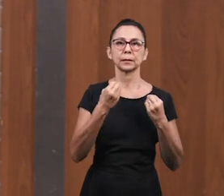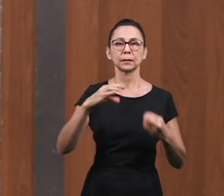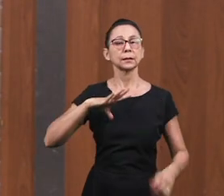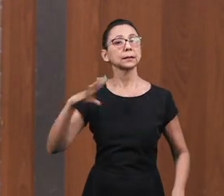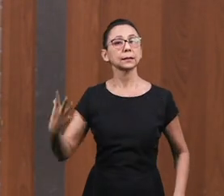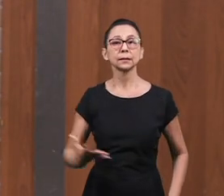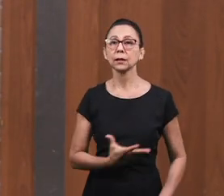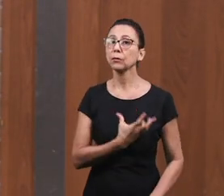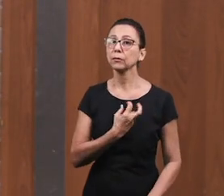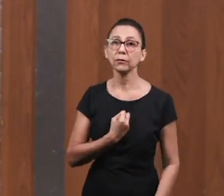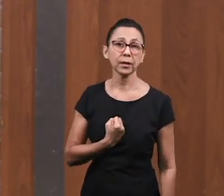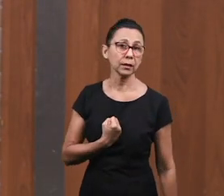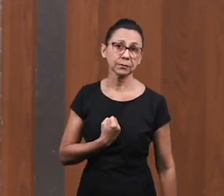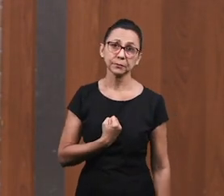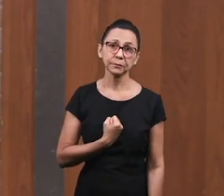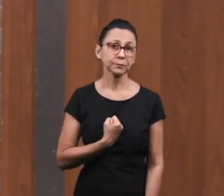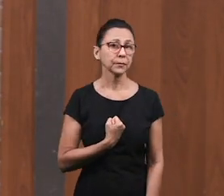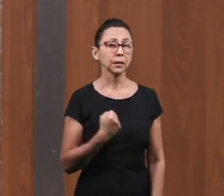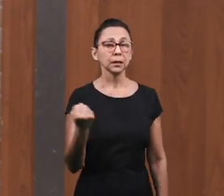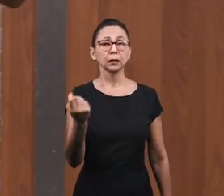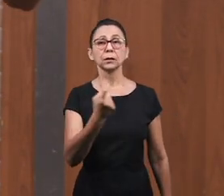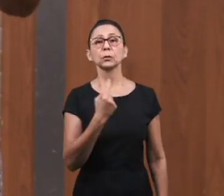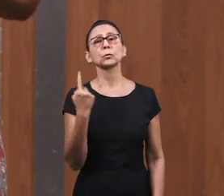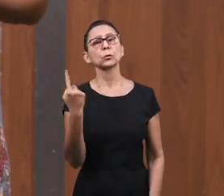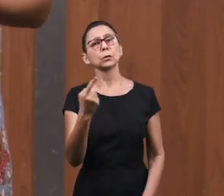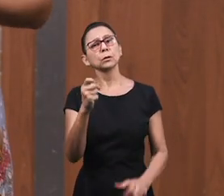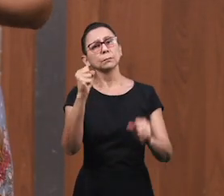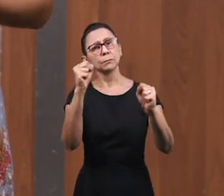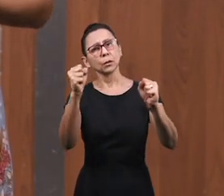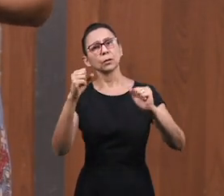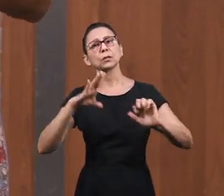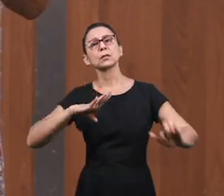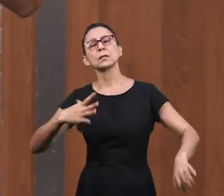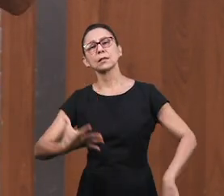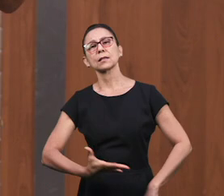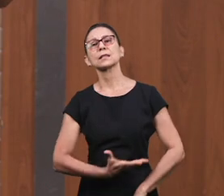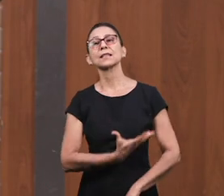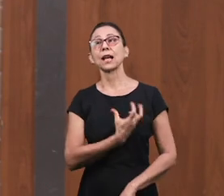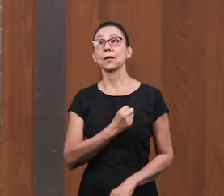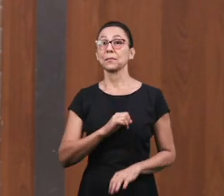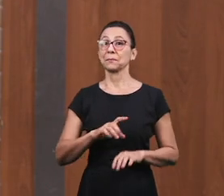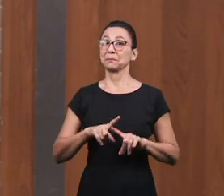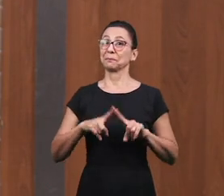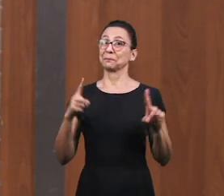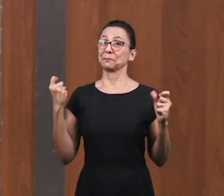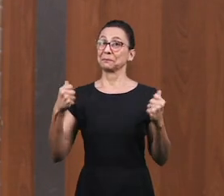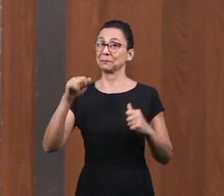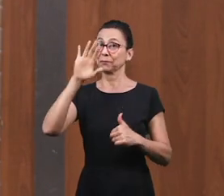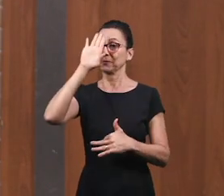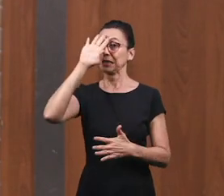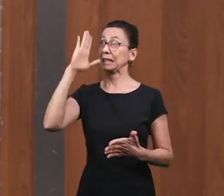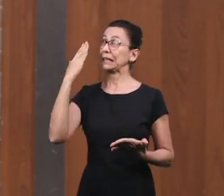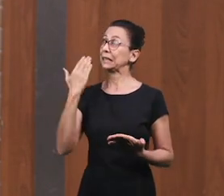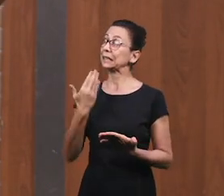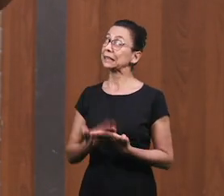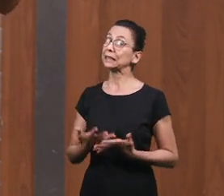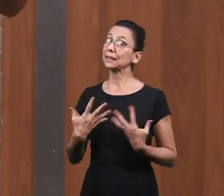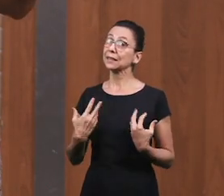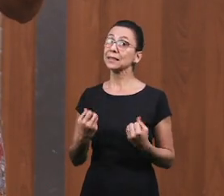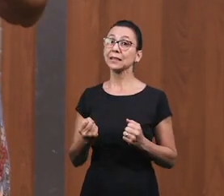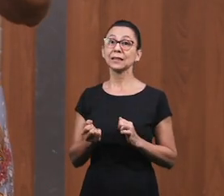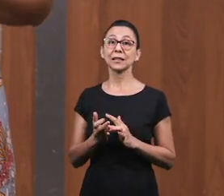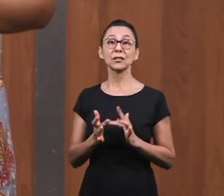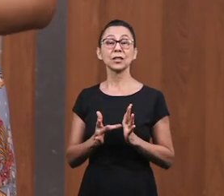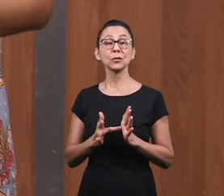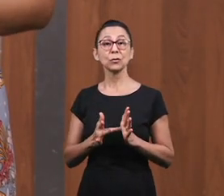Ella es accesible Para todos Todos pueden ser salvos Solo basta creer Y aceptar a